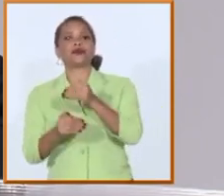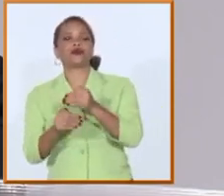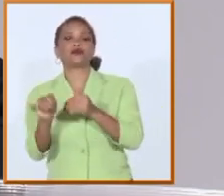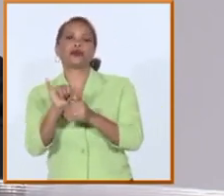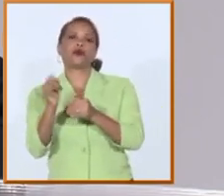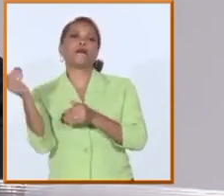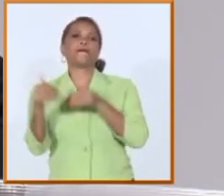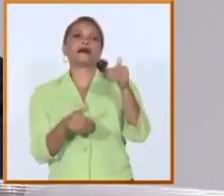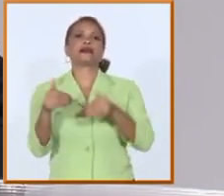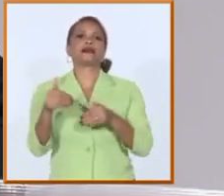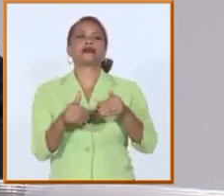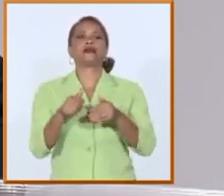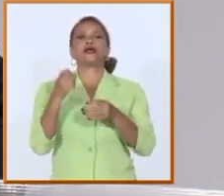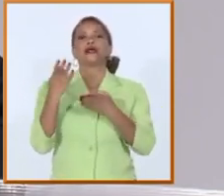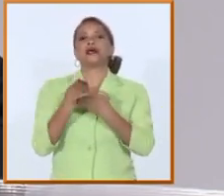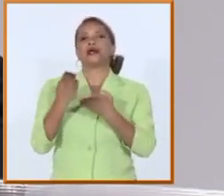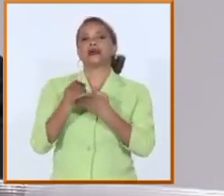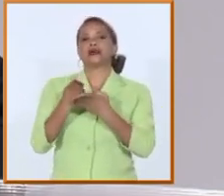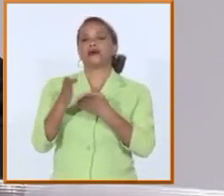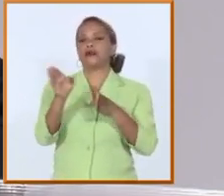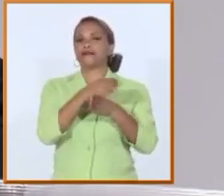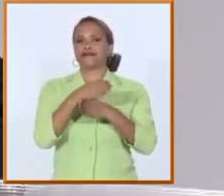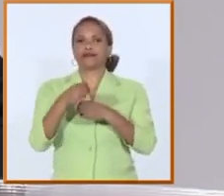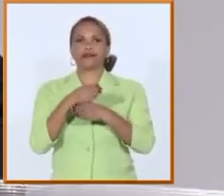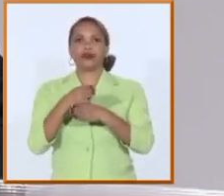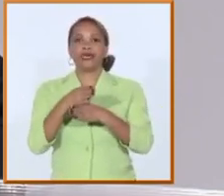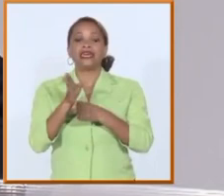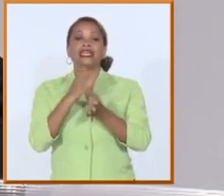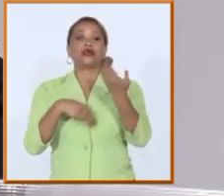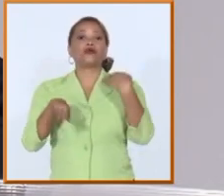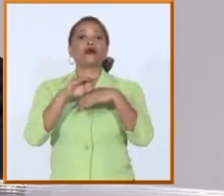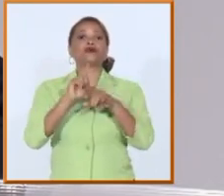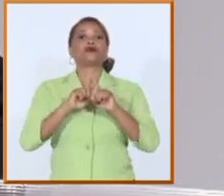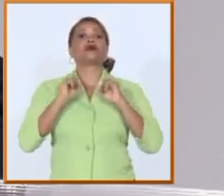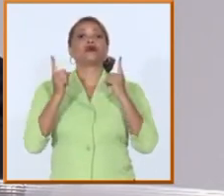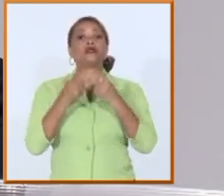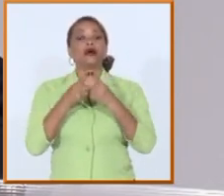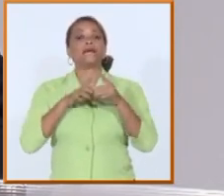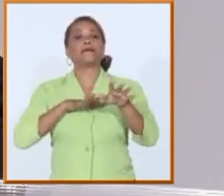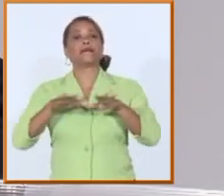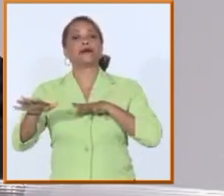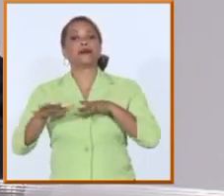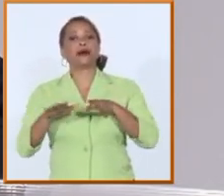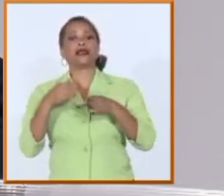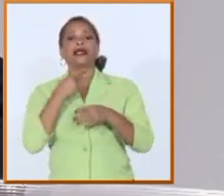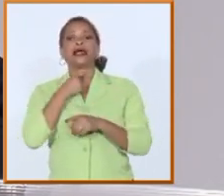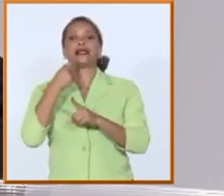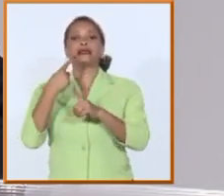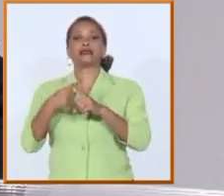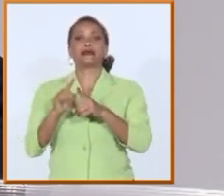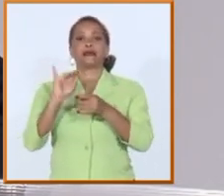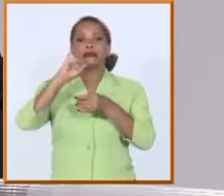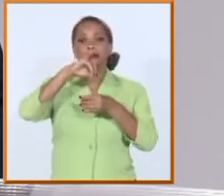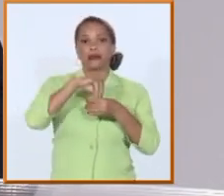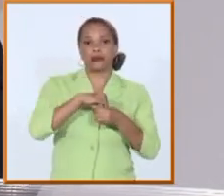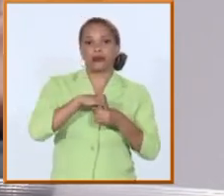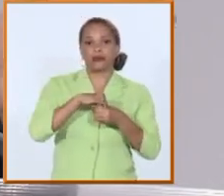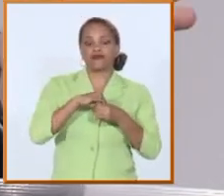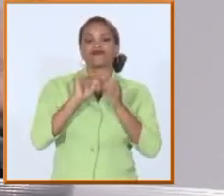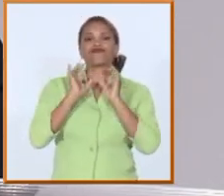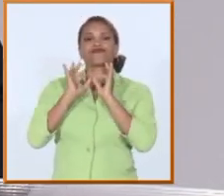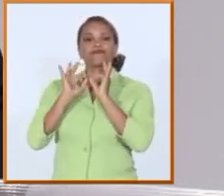los organismos formadores y la educación general es la que prepara a los muchachos para las pruebas efectivamente efectivamente yo creo que que